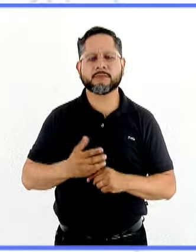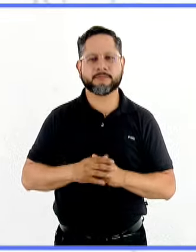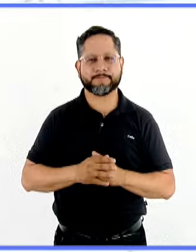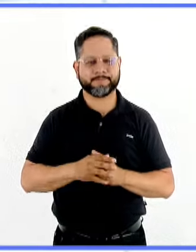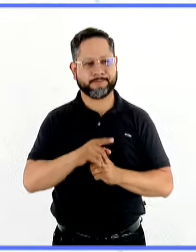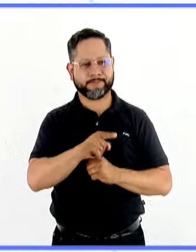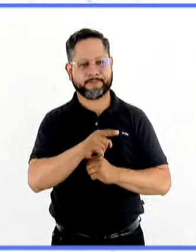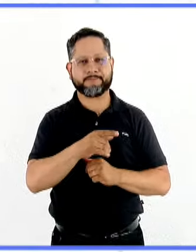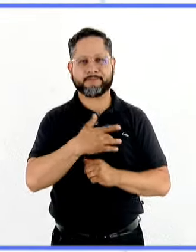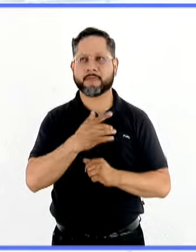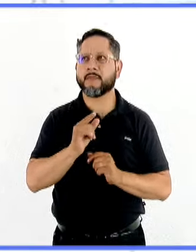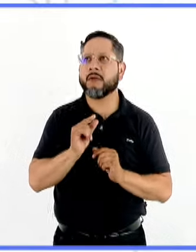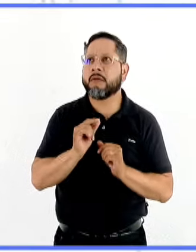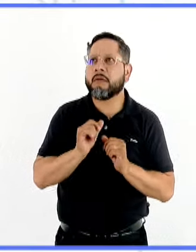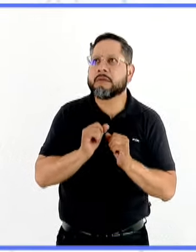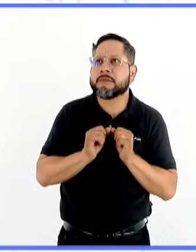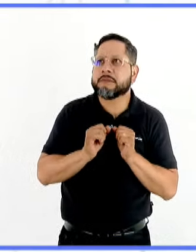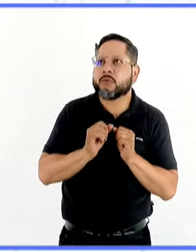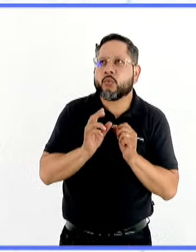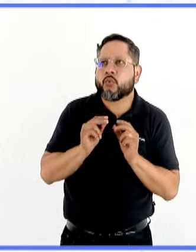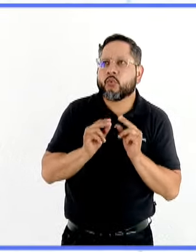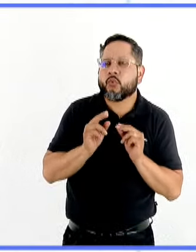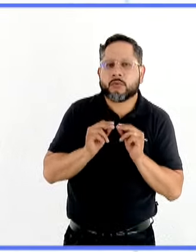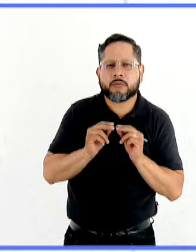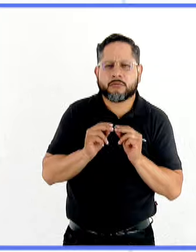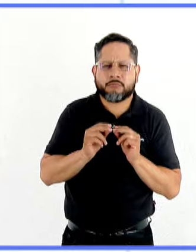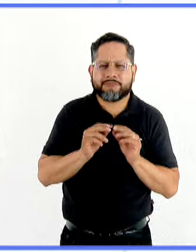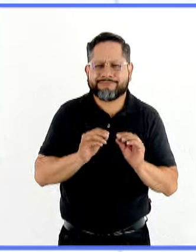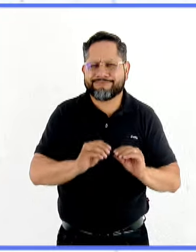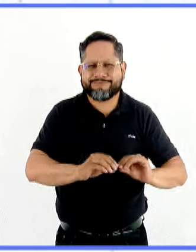pues, influyen en su autoestima. Entonces, sí es importante respetar.